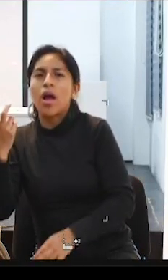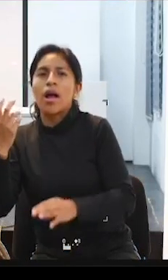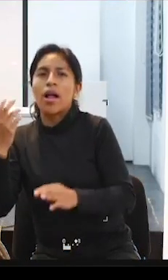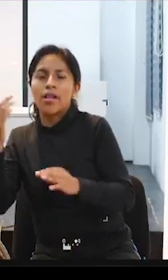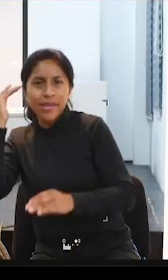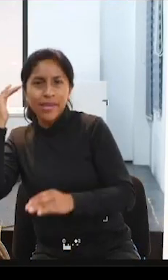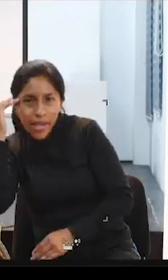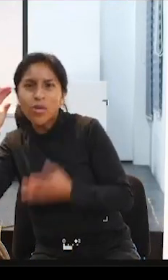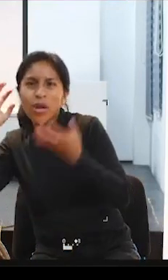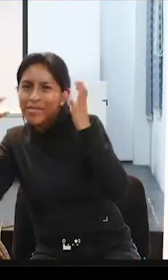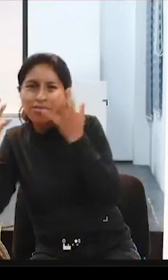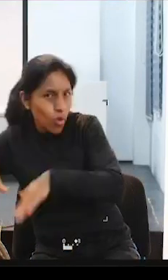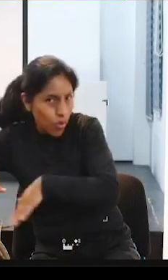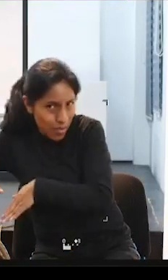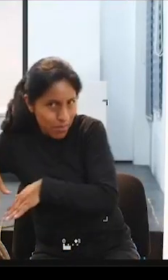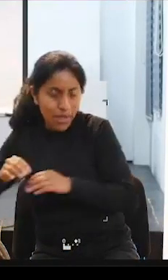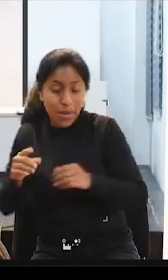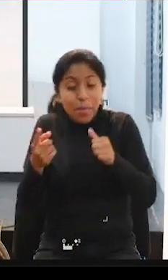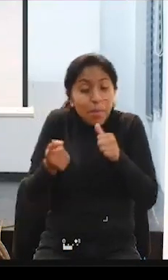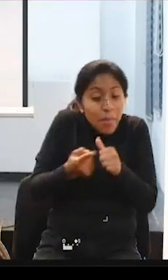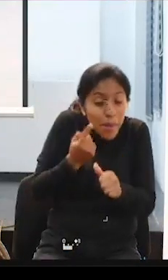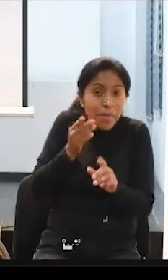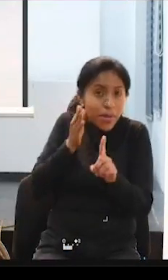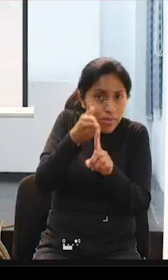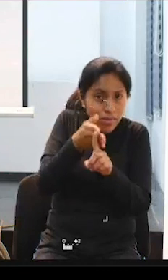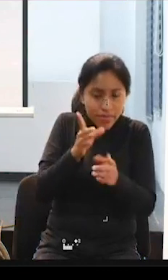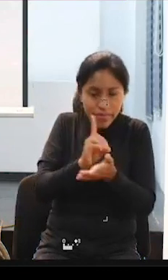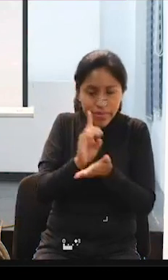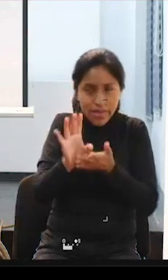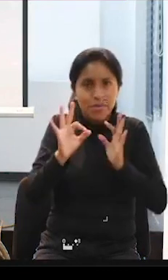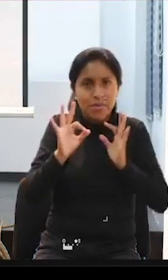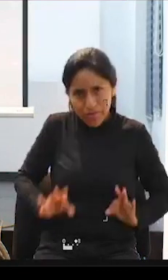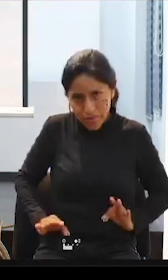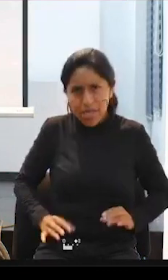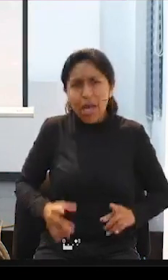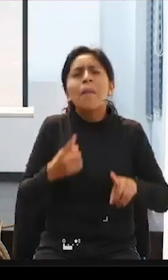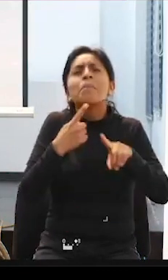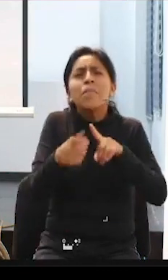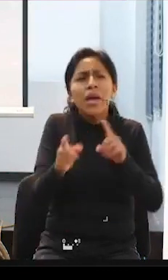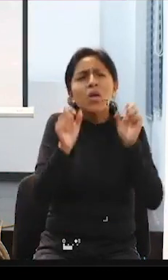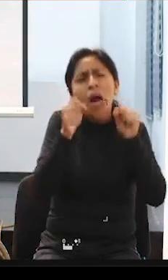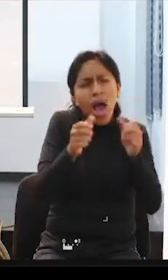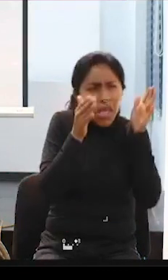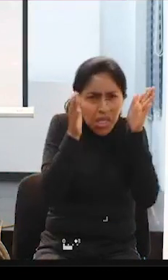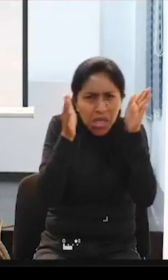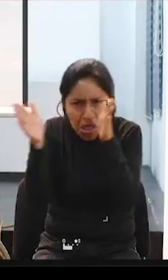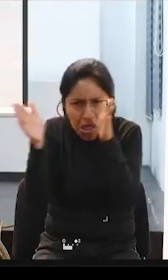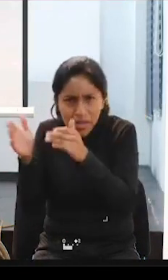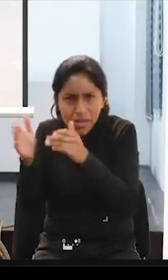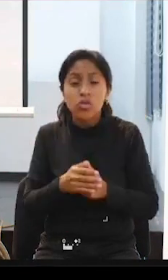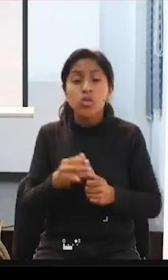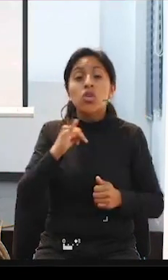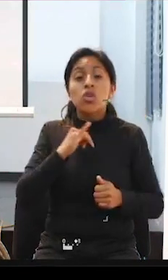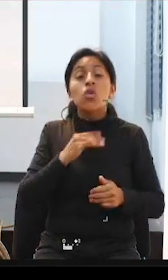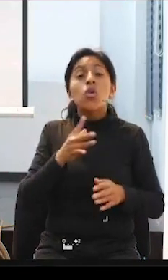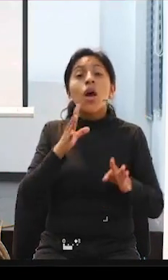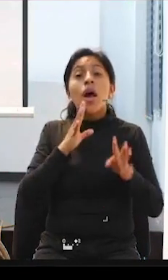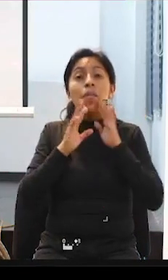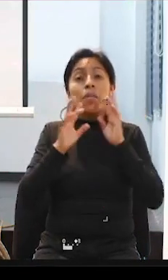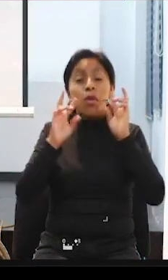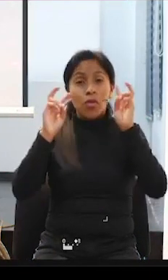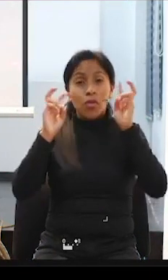programa sirve para todos. Vida independiente es una triada, yo lo llamo así, tres cosas.